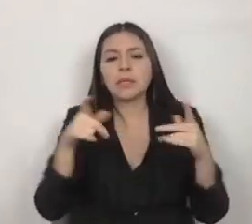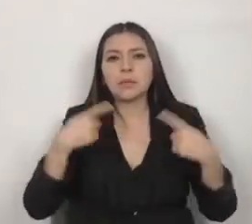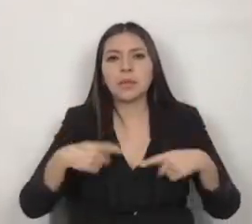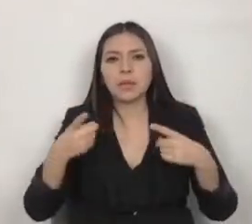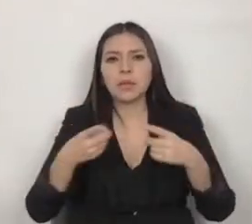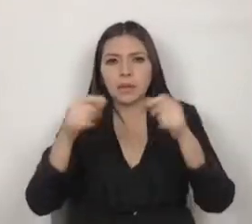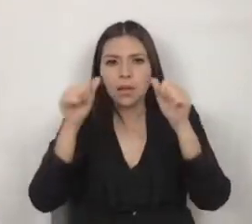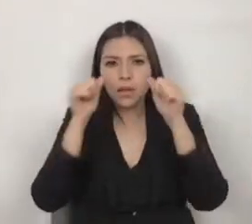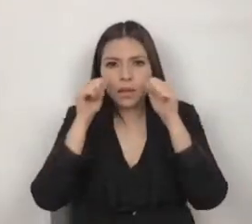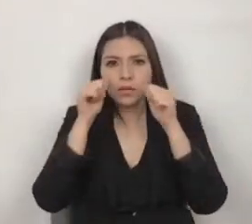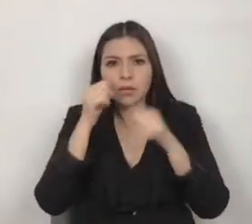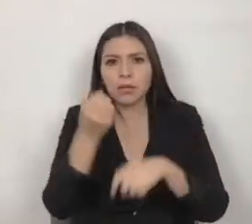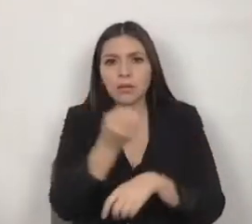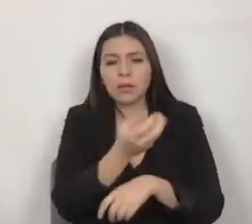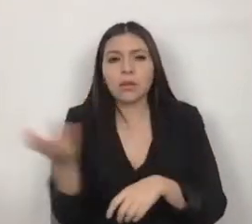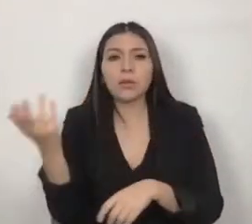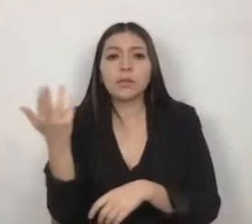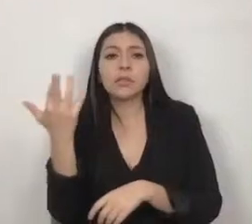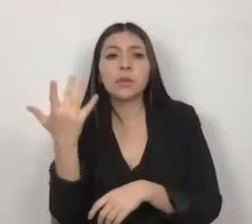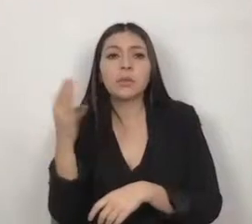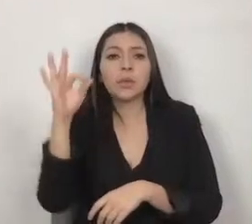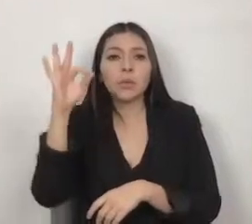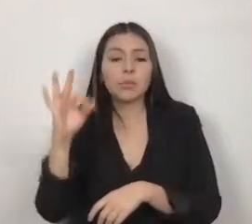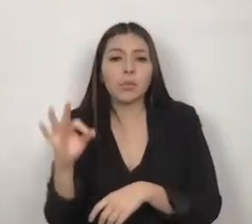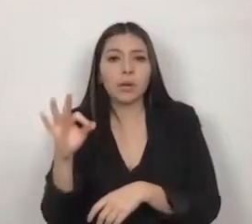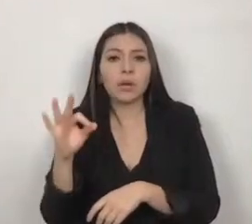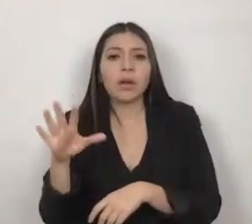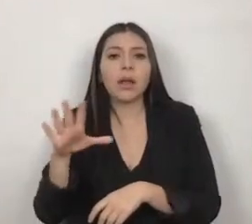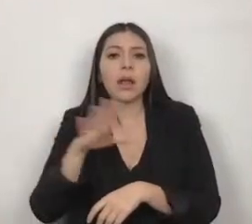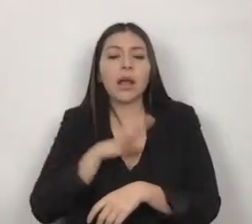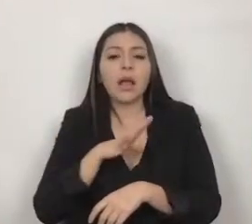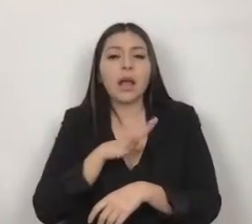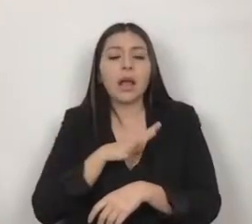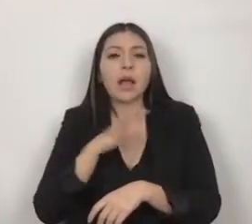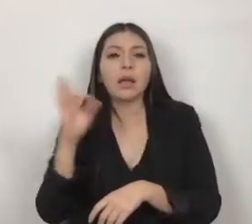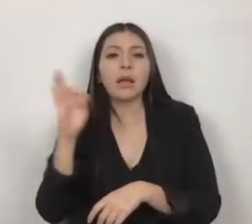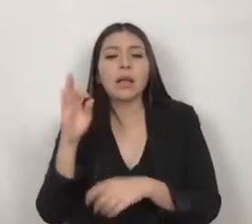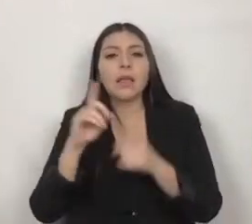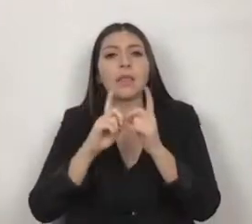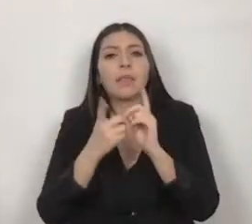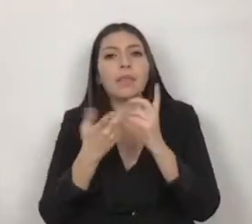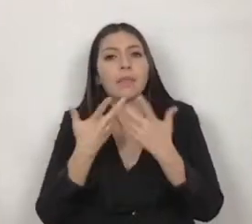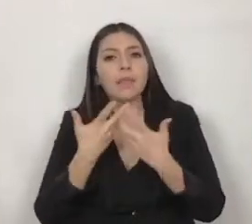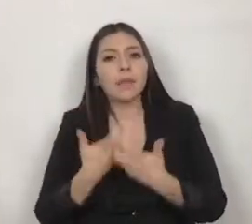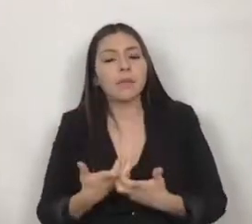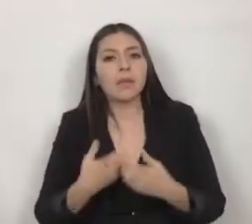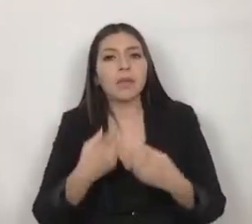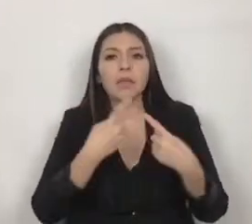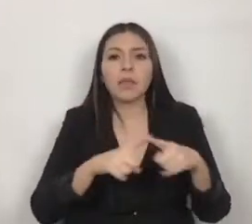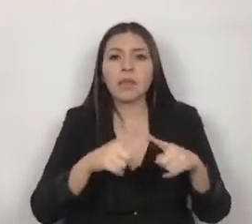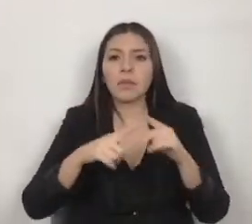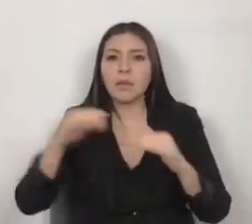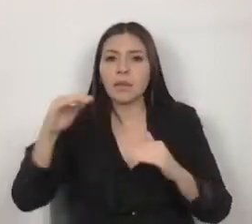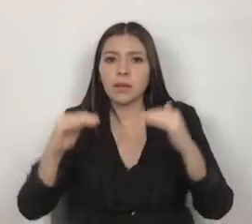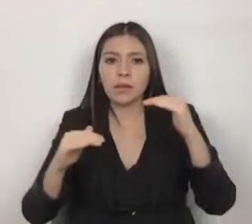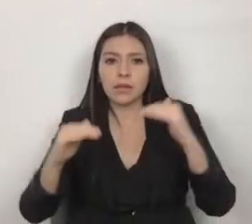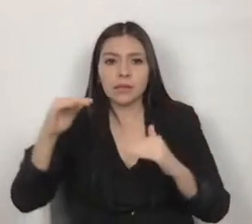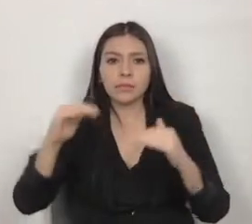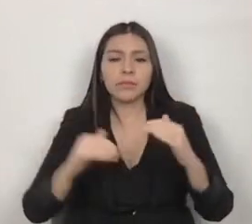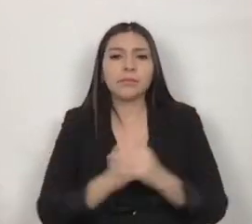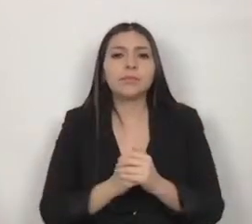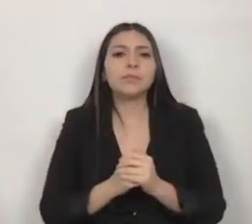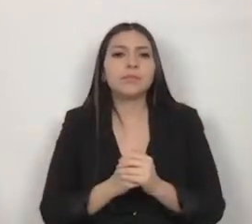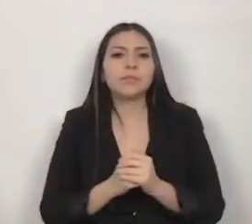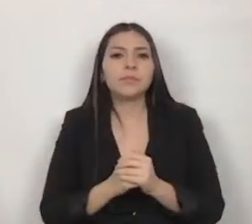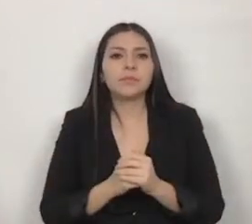cuales 50% presentaron algún tipo de depresión en diversos grados. Como podemos ver